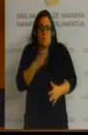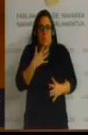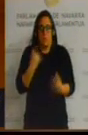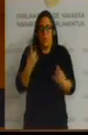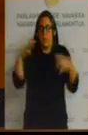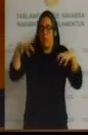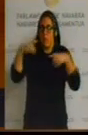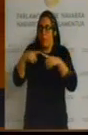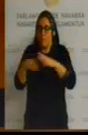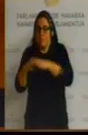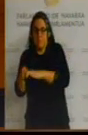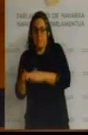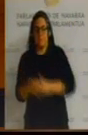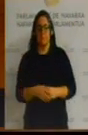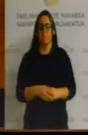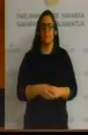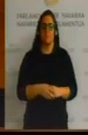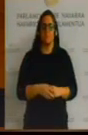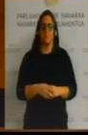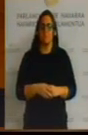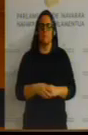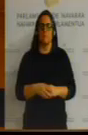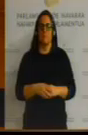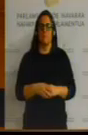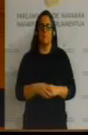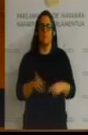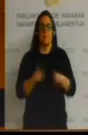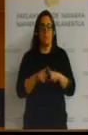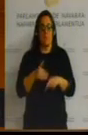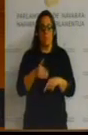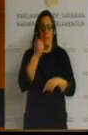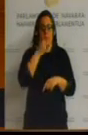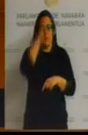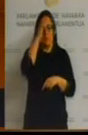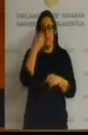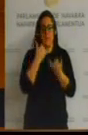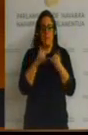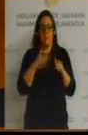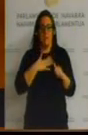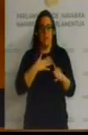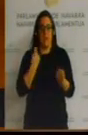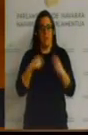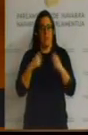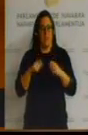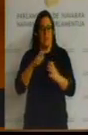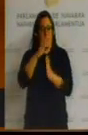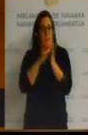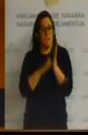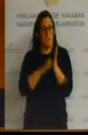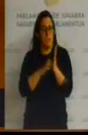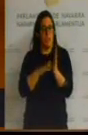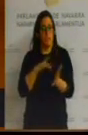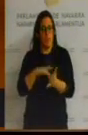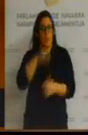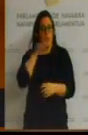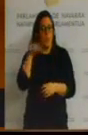requerirlas. Como puede ocurrir este mismo fin de semana en la Feria del Stock, que se va a celebrar en